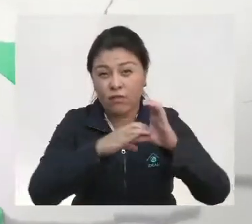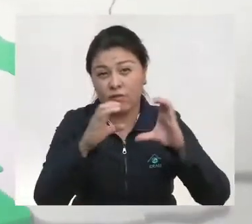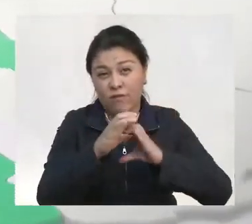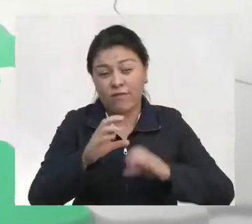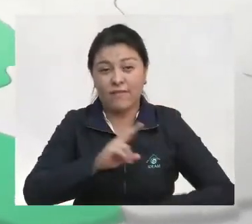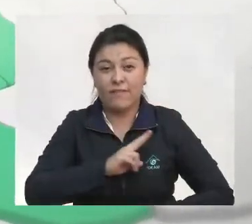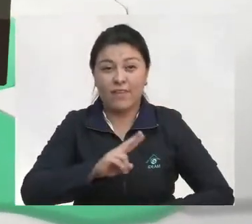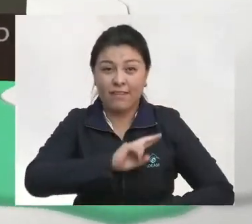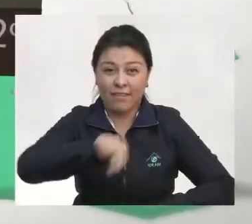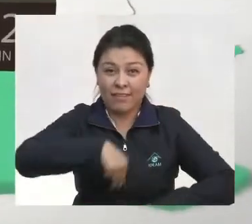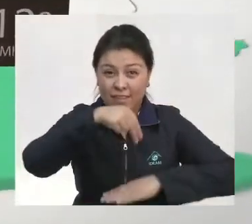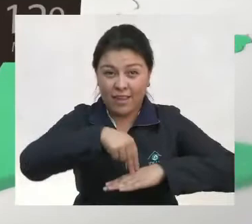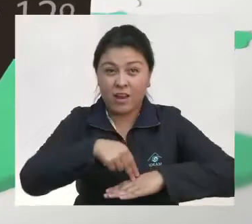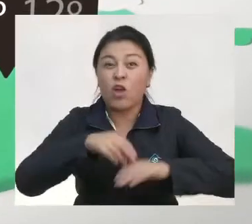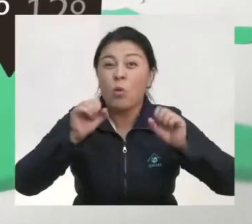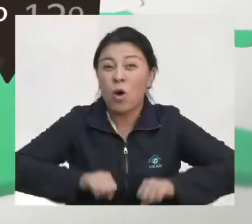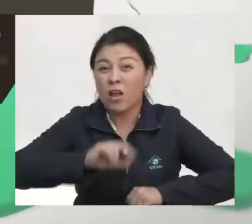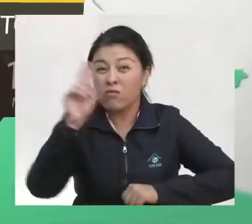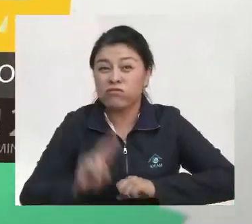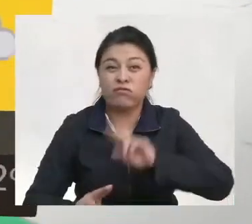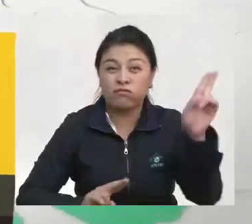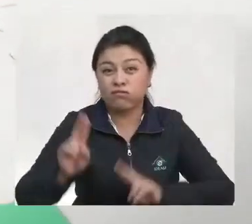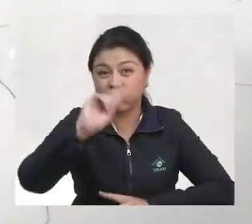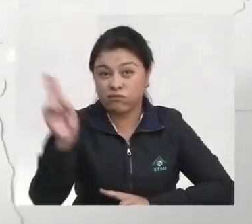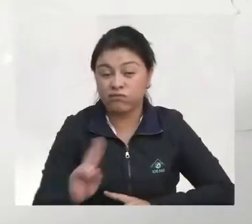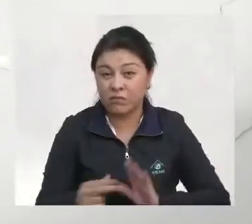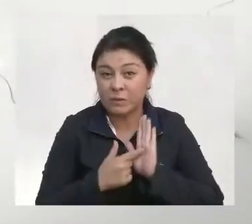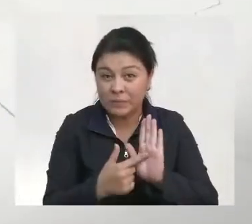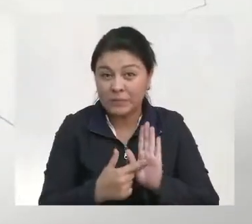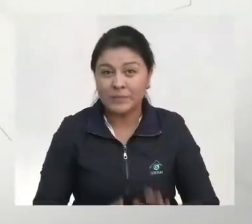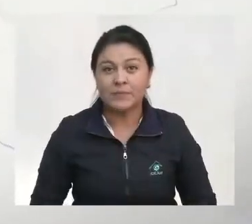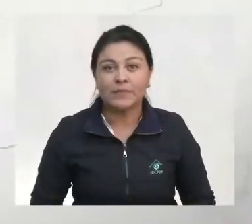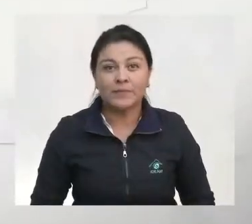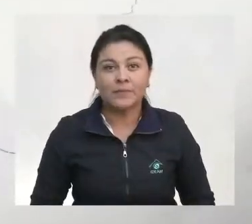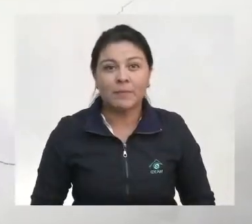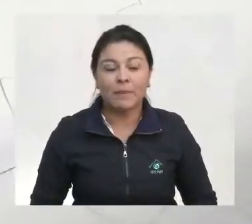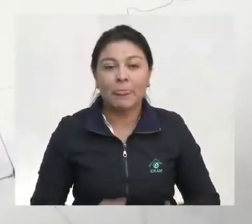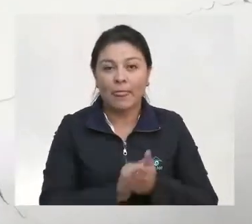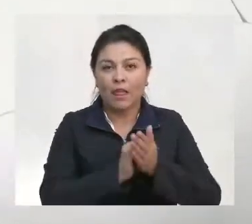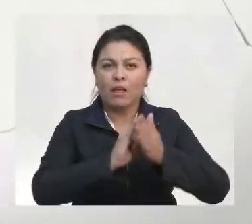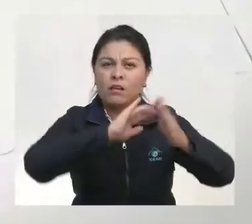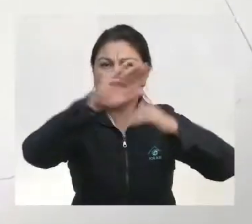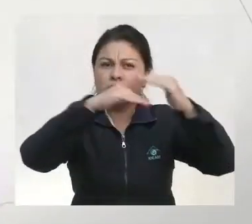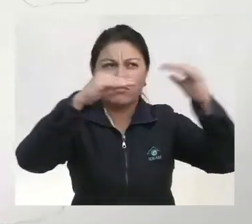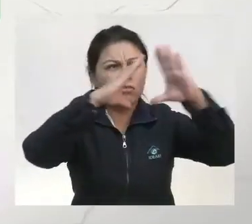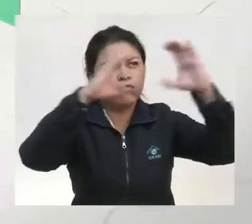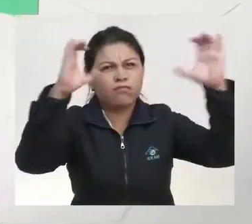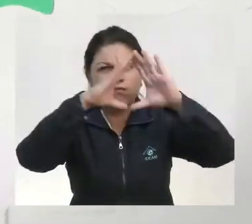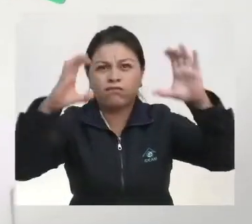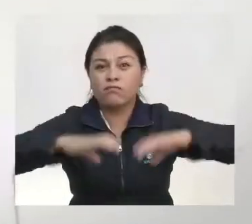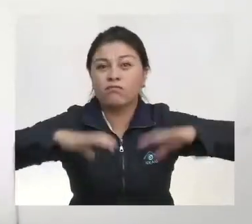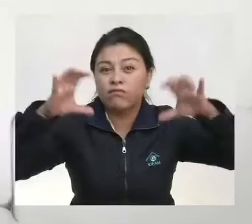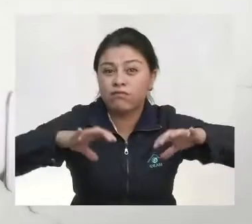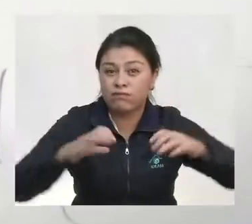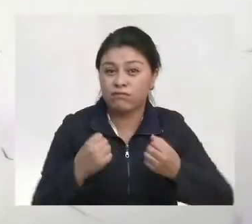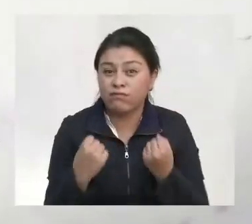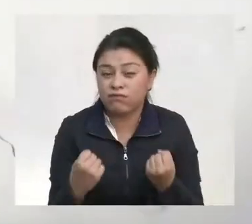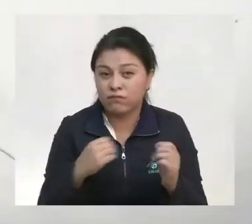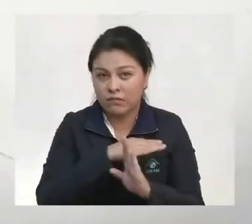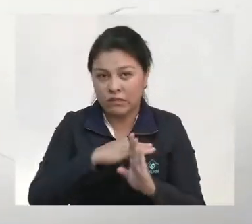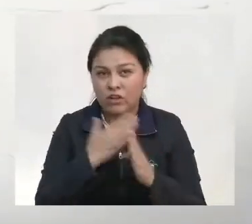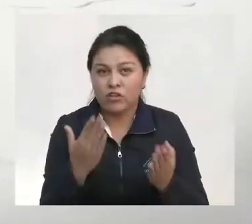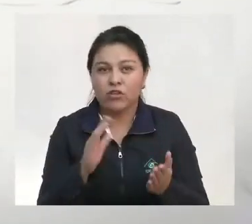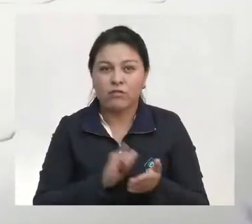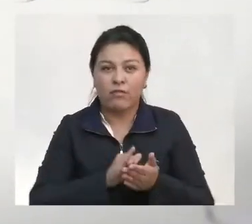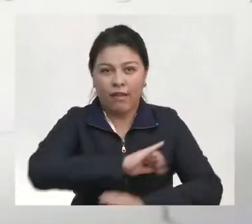En norte de Nariño hay probabilidad de tormentas eléctricas. Cielo cubierto y aguaceros de moderados a fuertes en el occidente